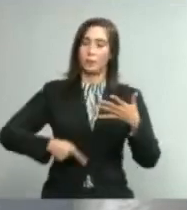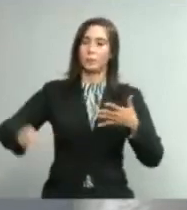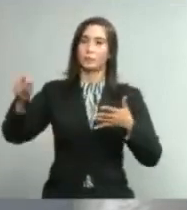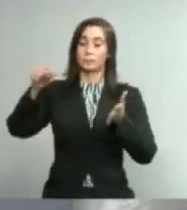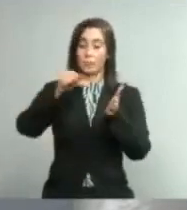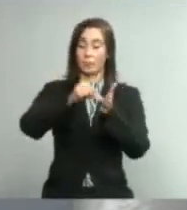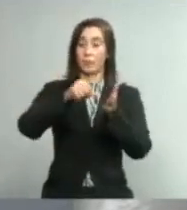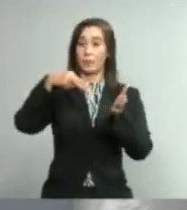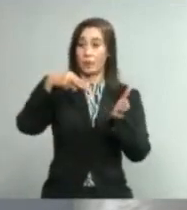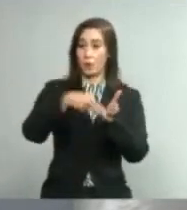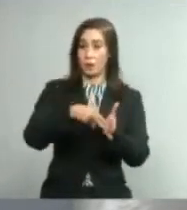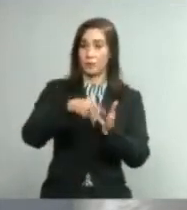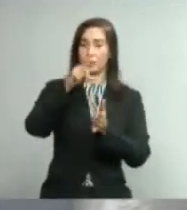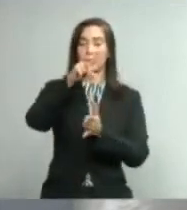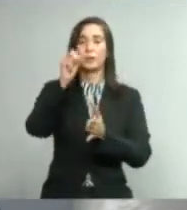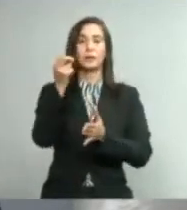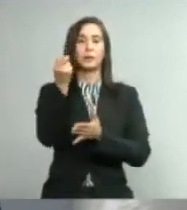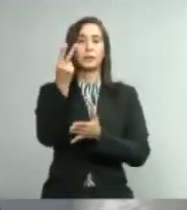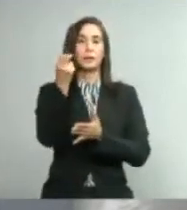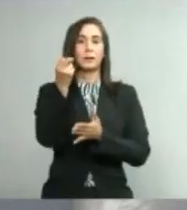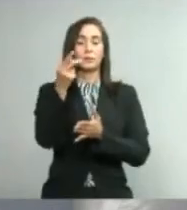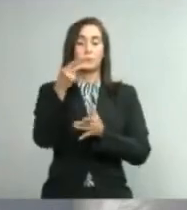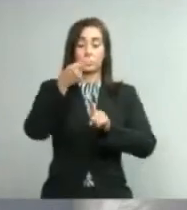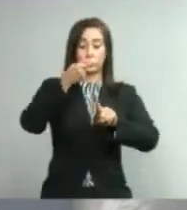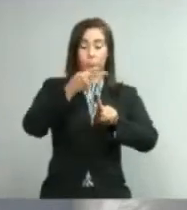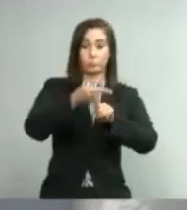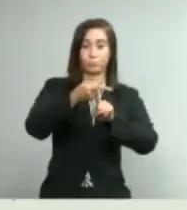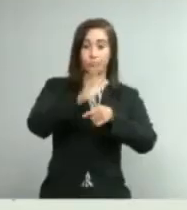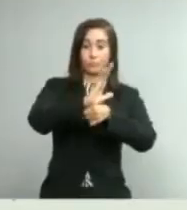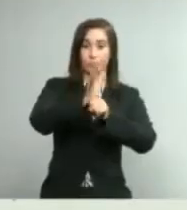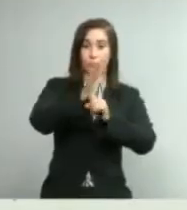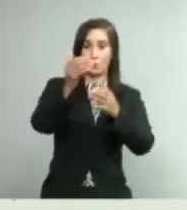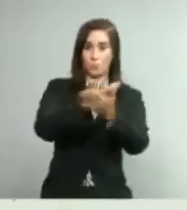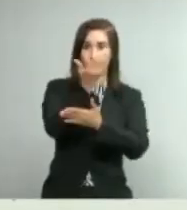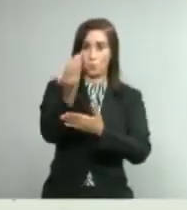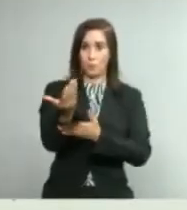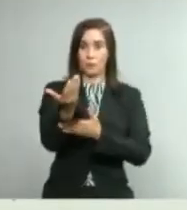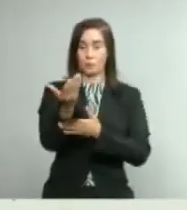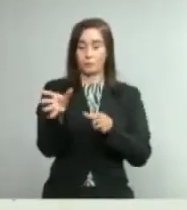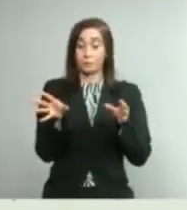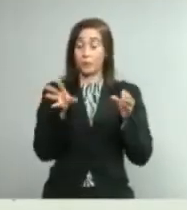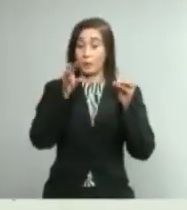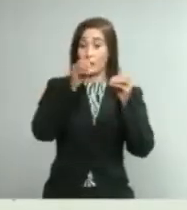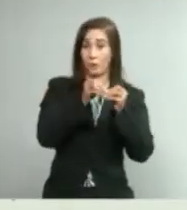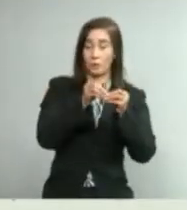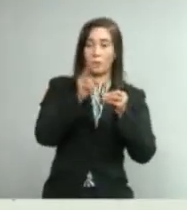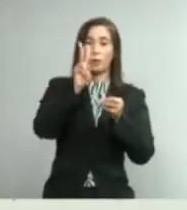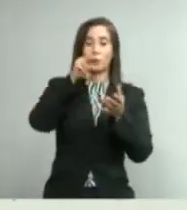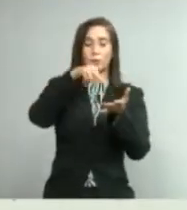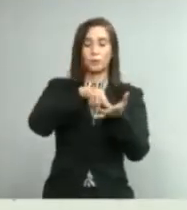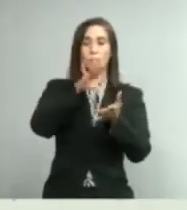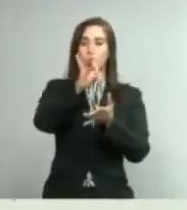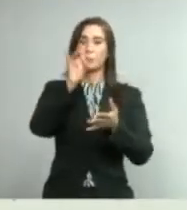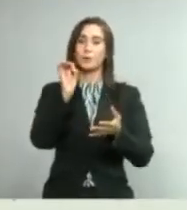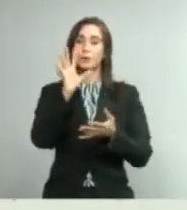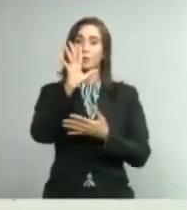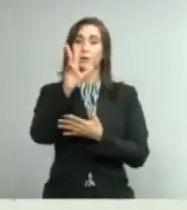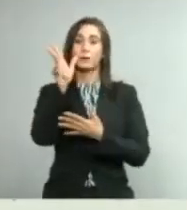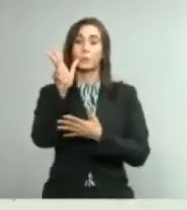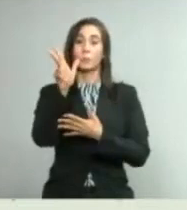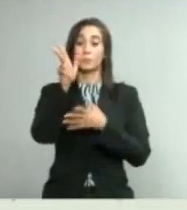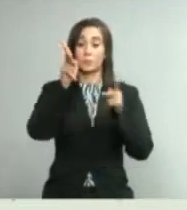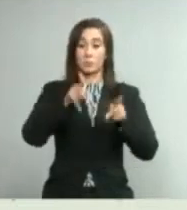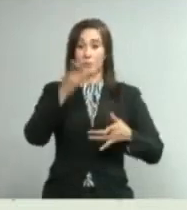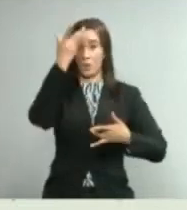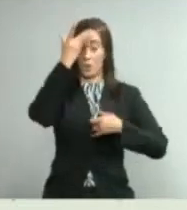Distrito Nacional, 112 casos nuevos registrados para un acumulado de 2.853